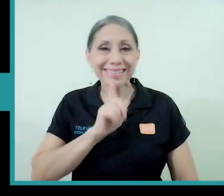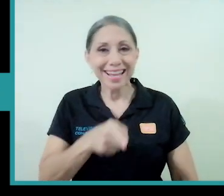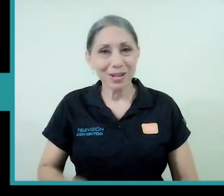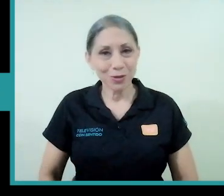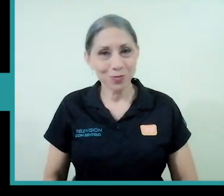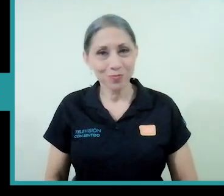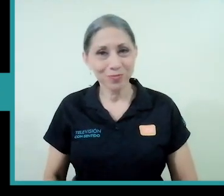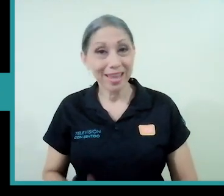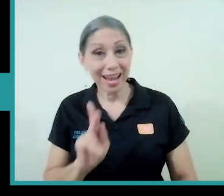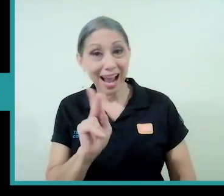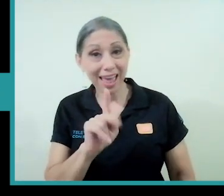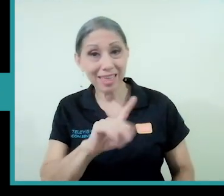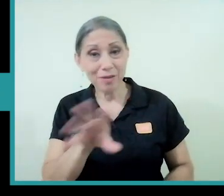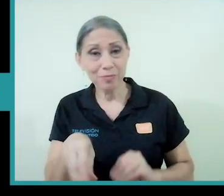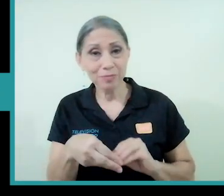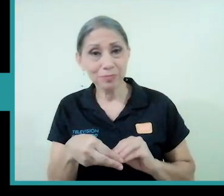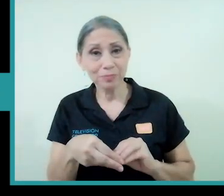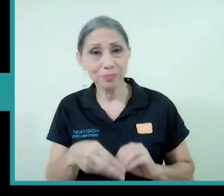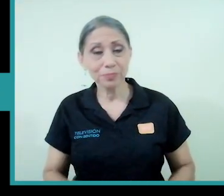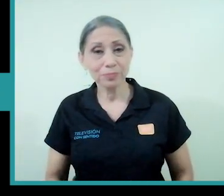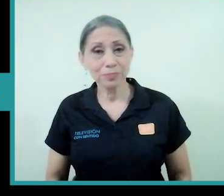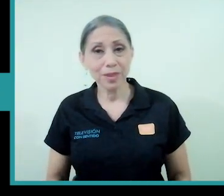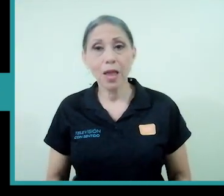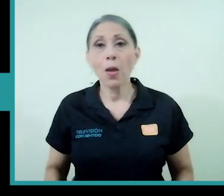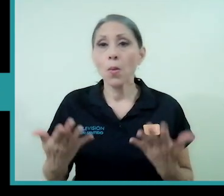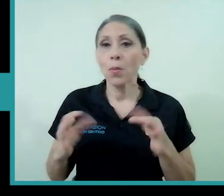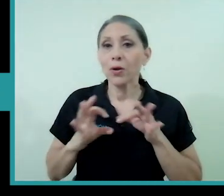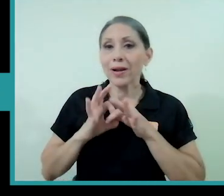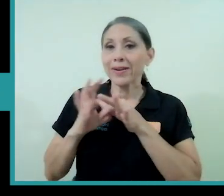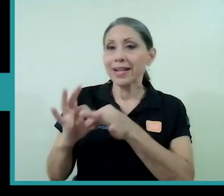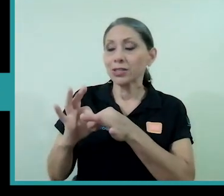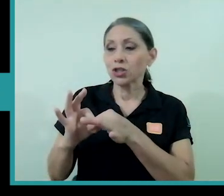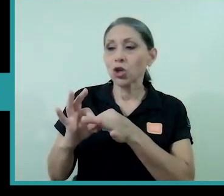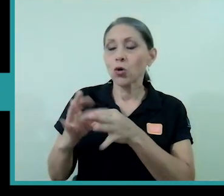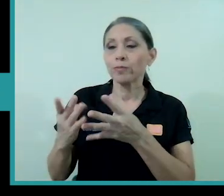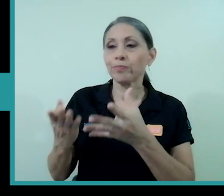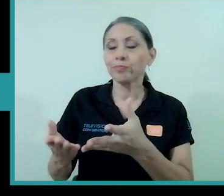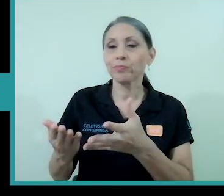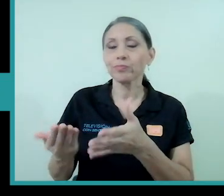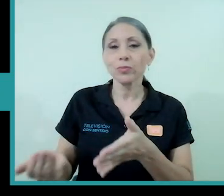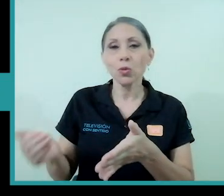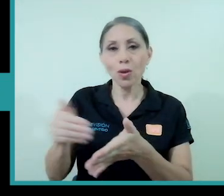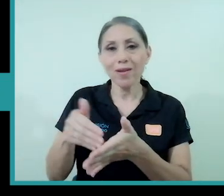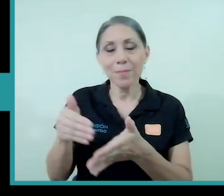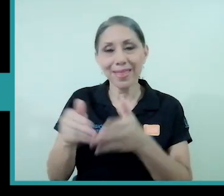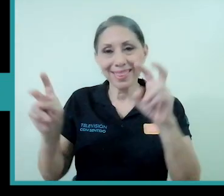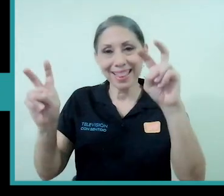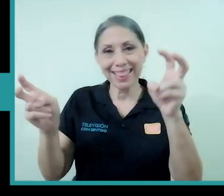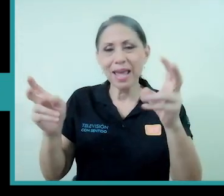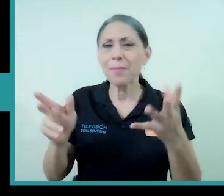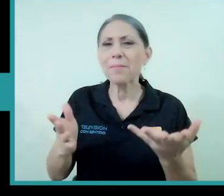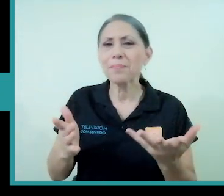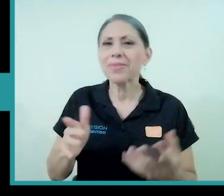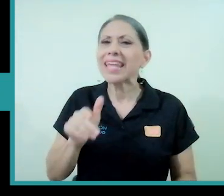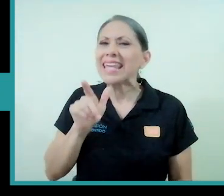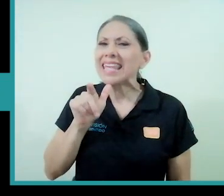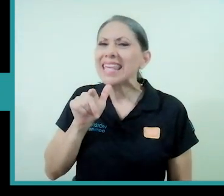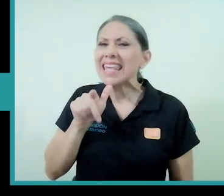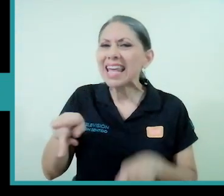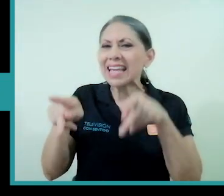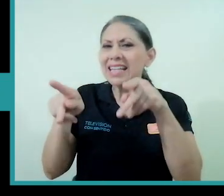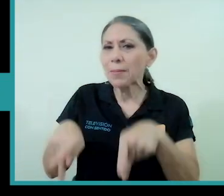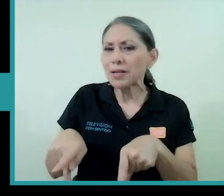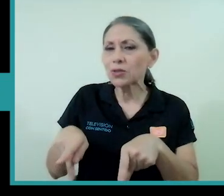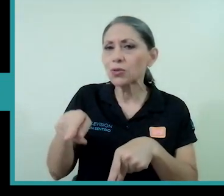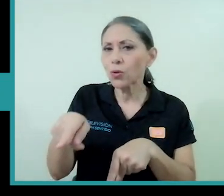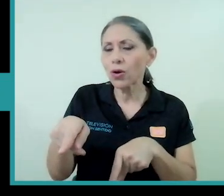Katia ¿tenés que agregar algo a este tema? bueno en relación sí yo quisiera retomar nuevamente el tema de que quién es la persona